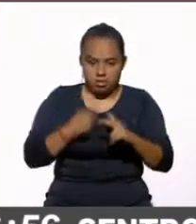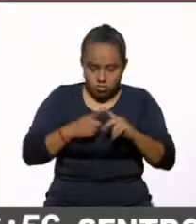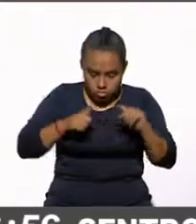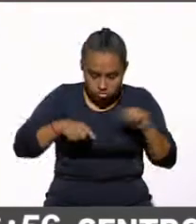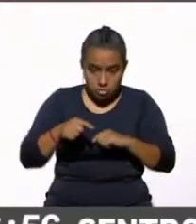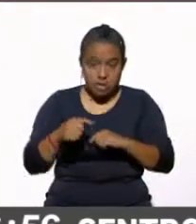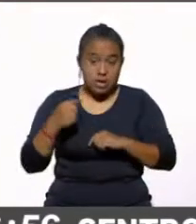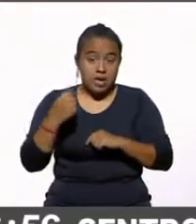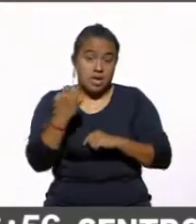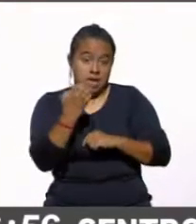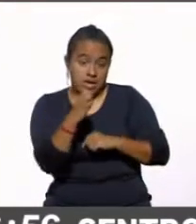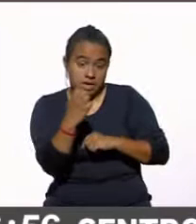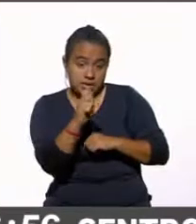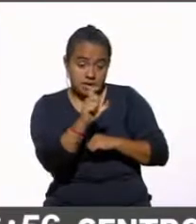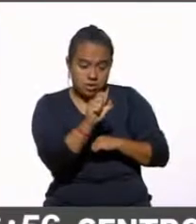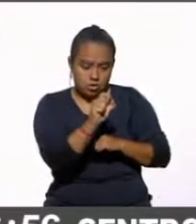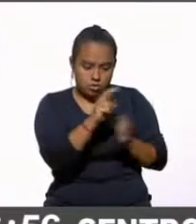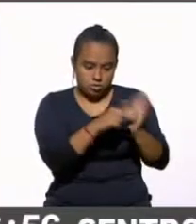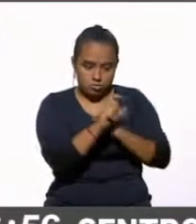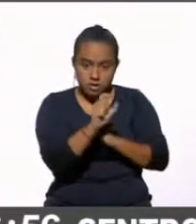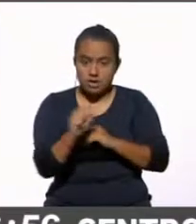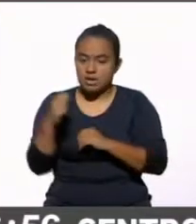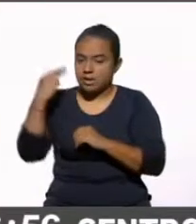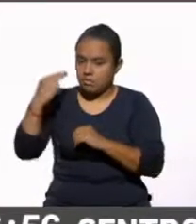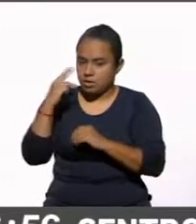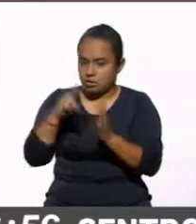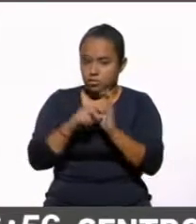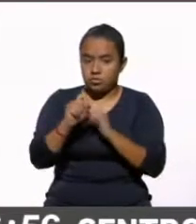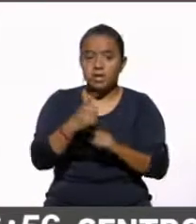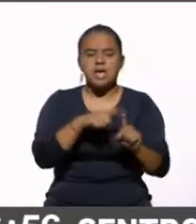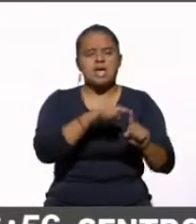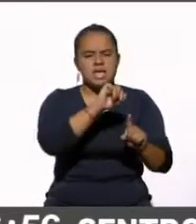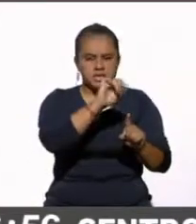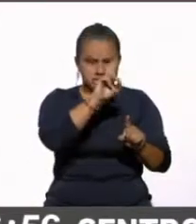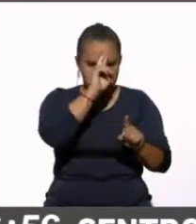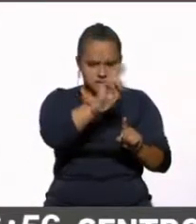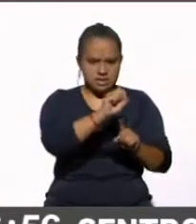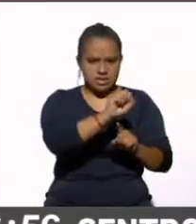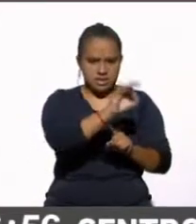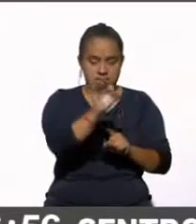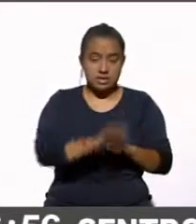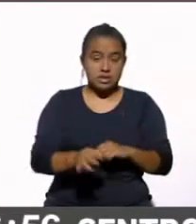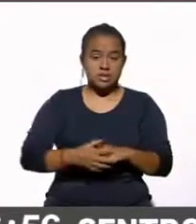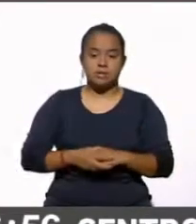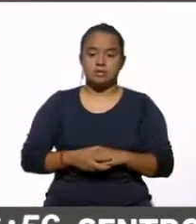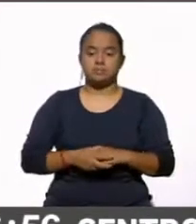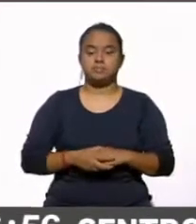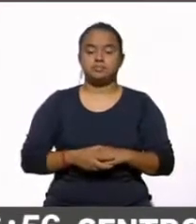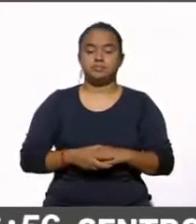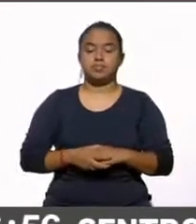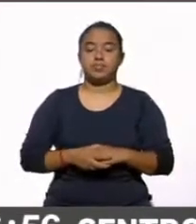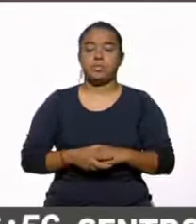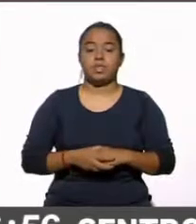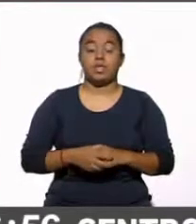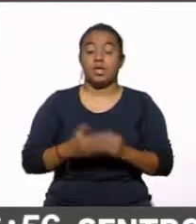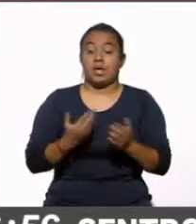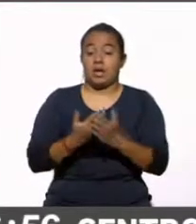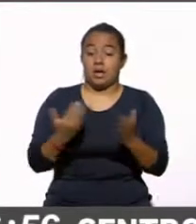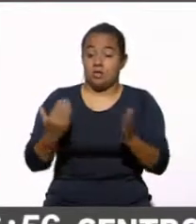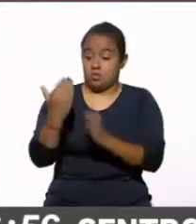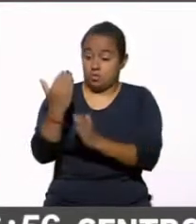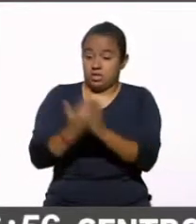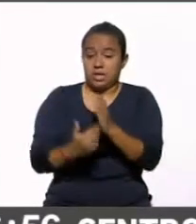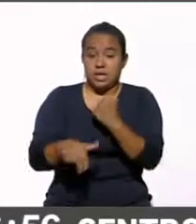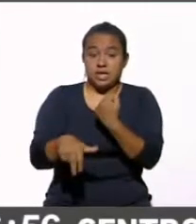del 20 y marzo del 21. Sí los ha respetado 60% en enero del 20 y esto ha bajado 13